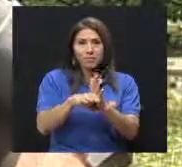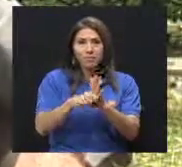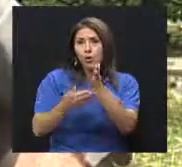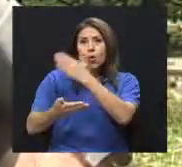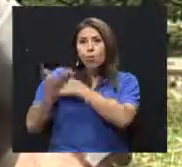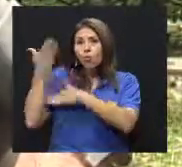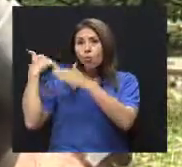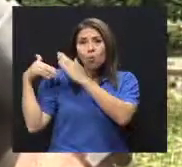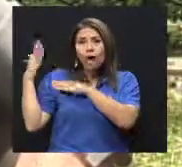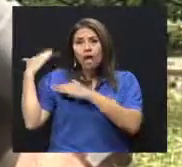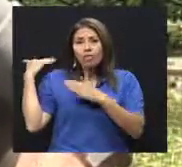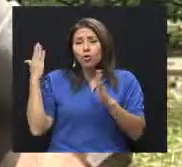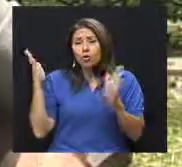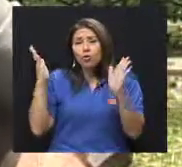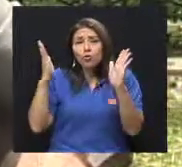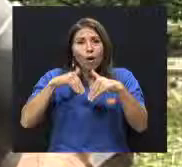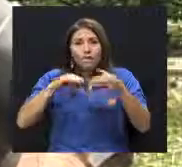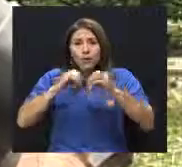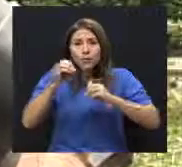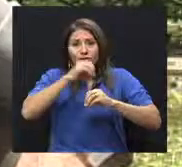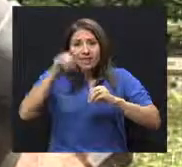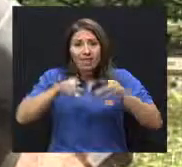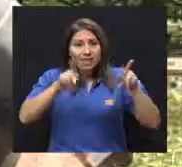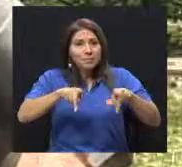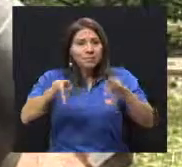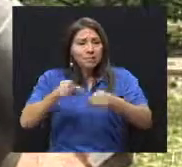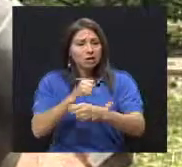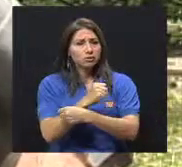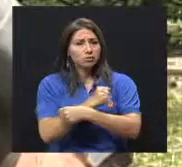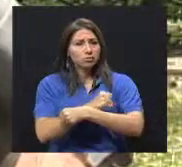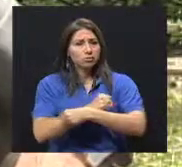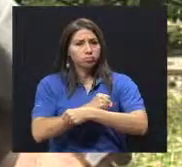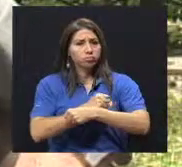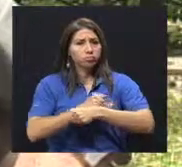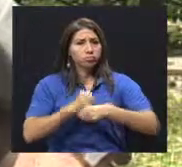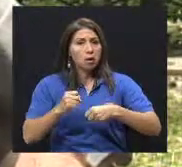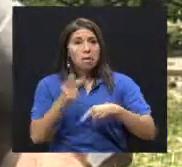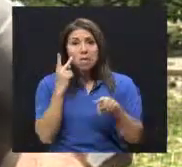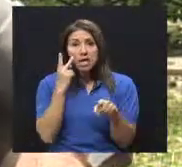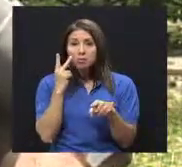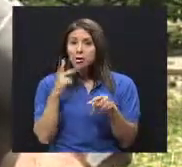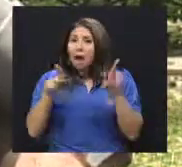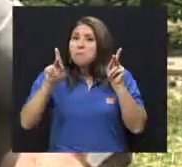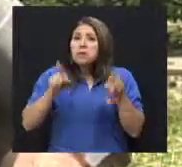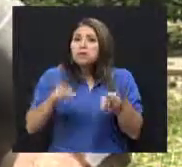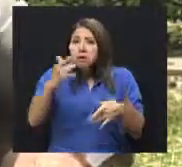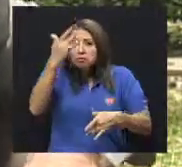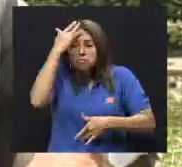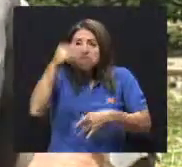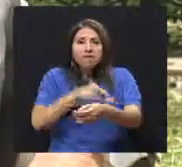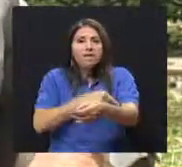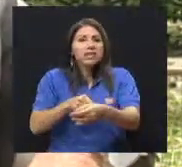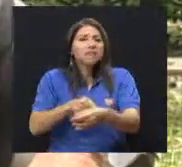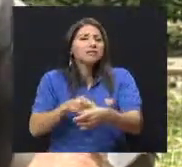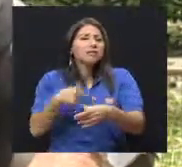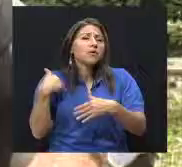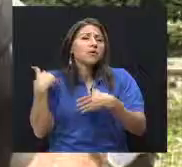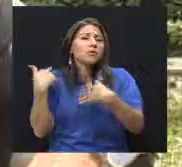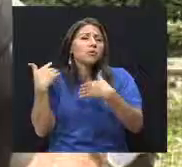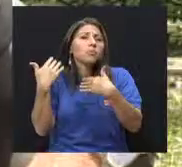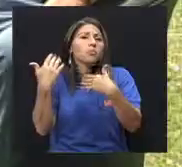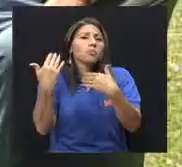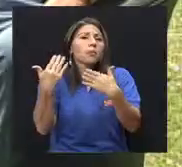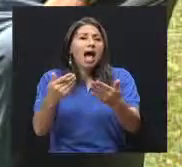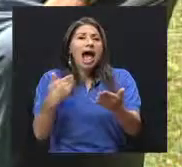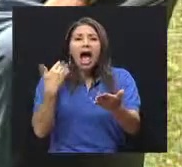no había las tasas de obesidad que tenemos hoy día en adolescentes, que duraba hasta los 40 años, lo van a hacer a los 20, 30 años, y cuidado que no en edades